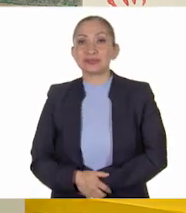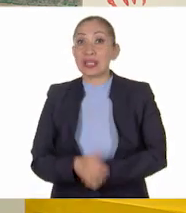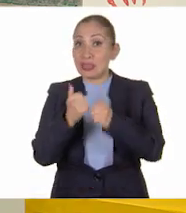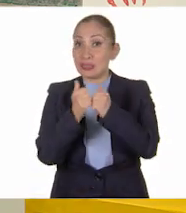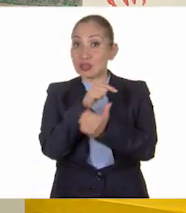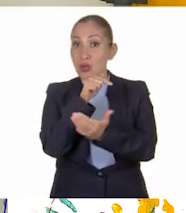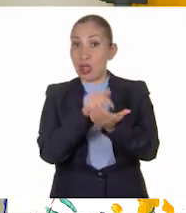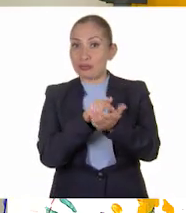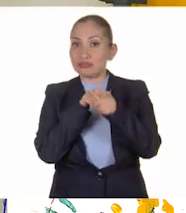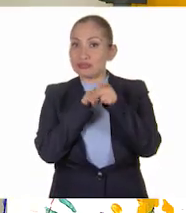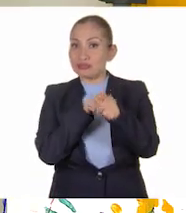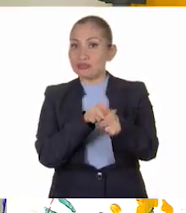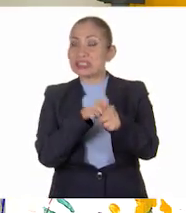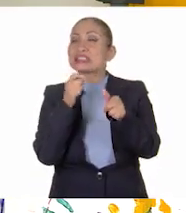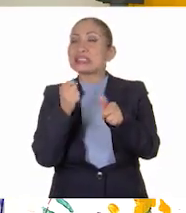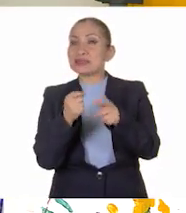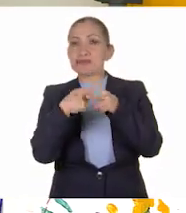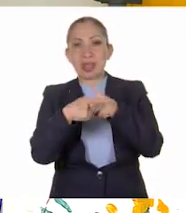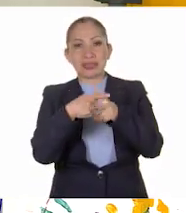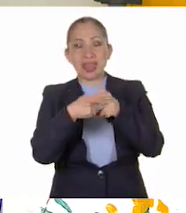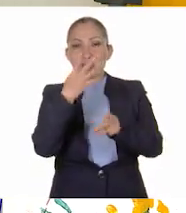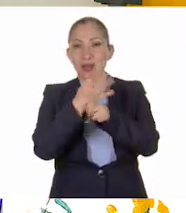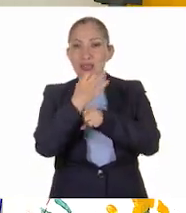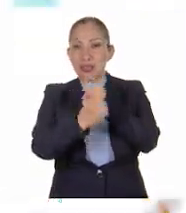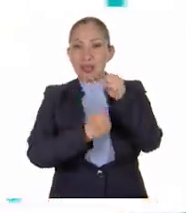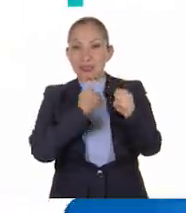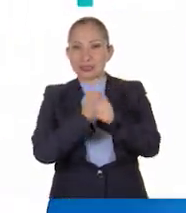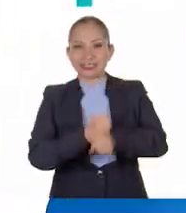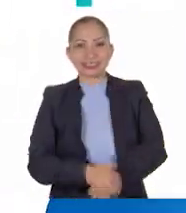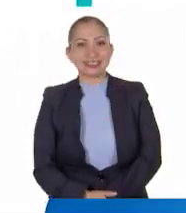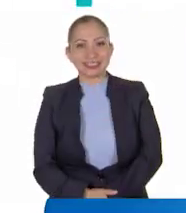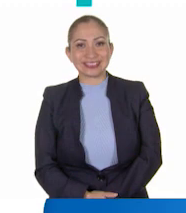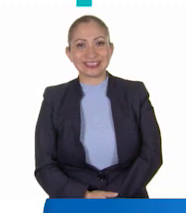se muevan de su lugar porque continuamos con matemáticas de cuarto grado.